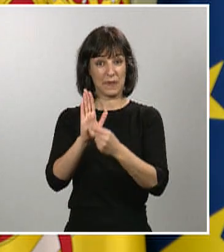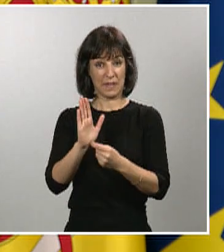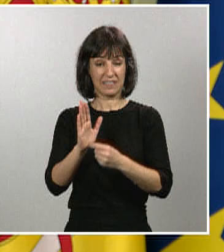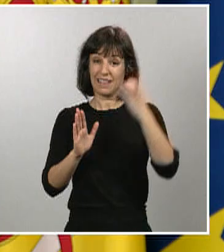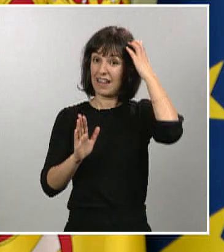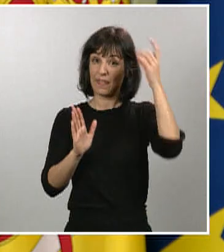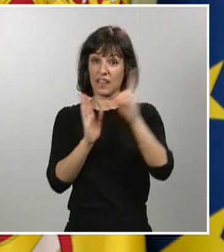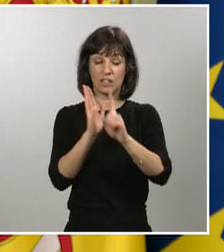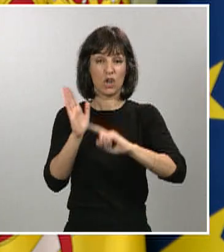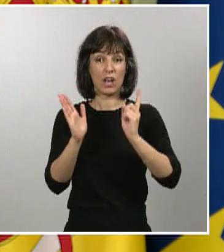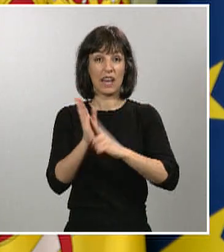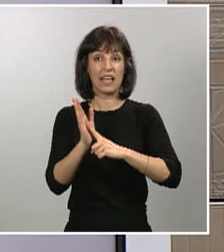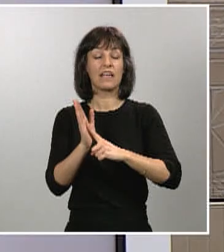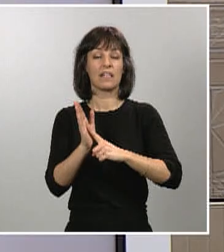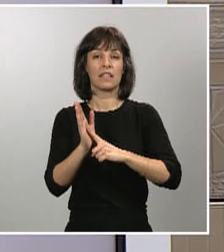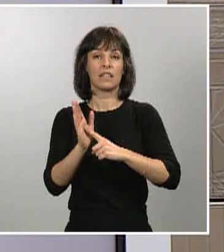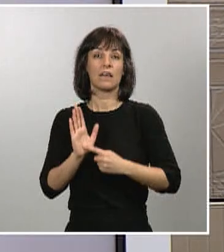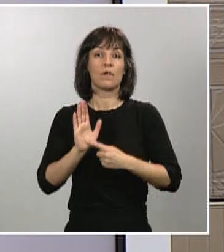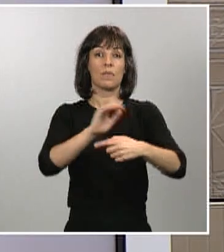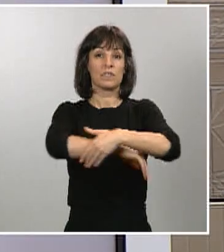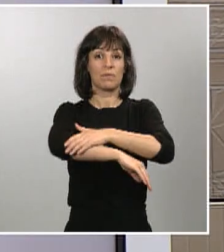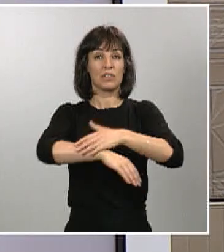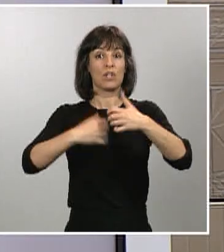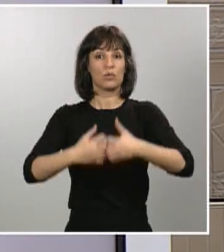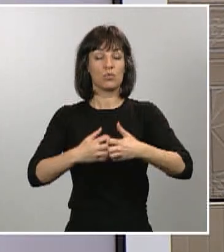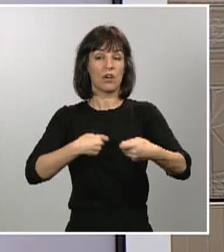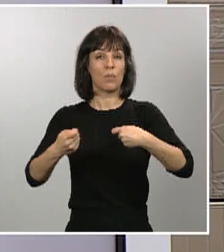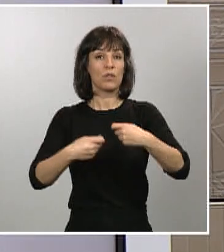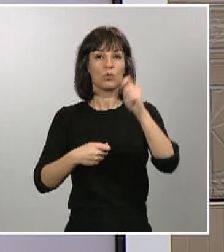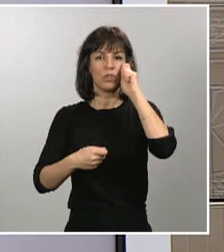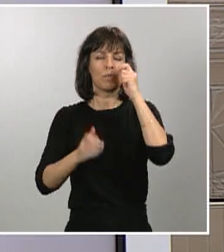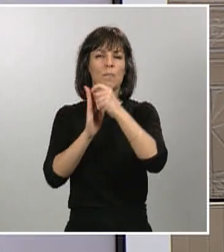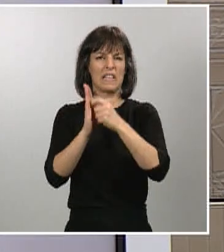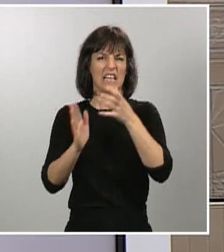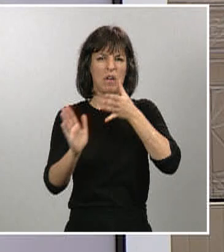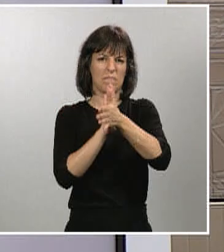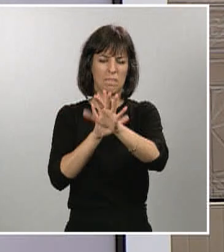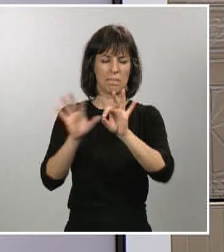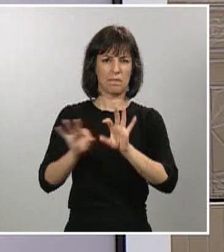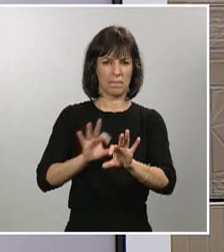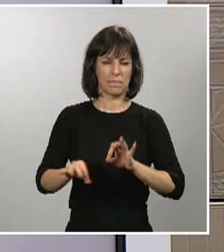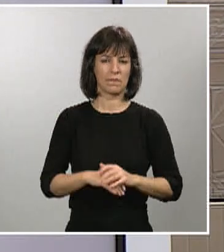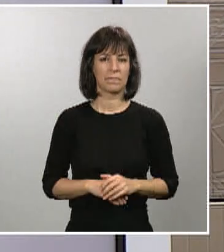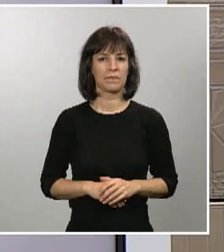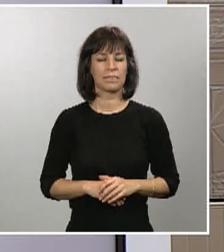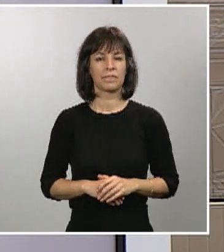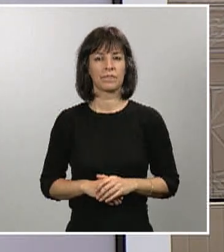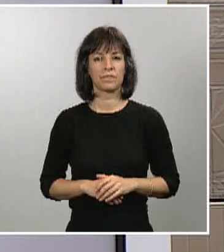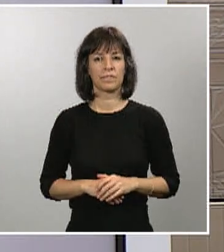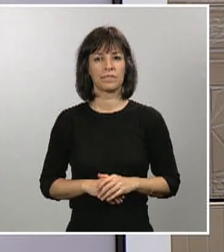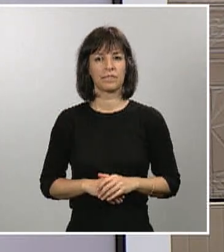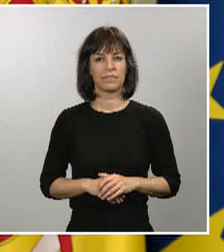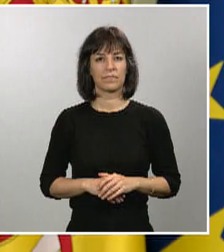a propuesta del Ministerio de Industria, Comercio y Turismo. En primer lugar, hemos aprobado nuevas medidas